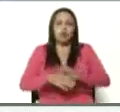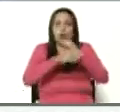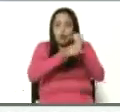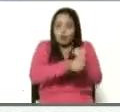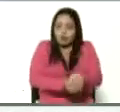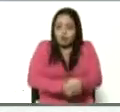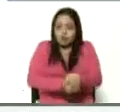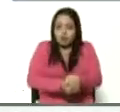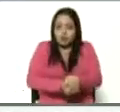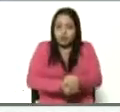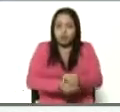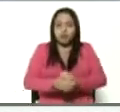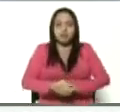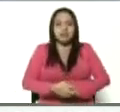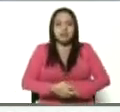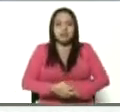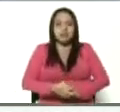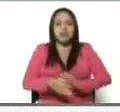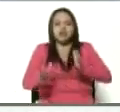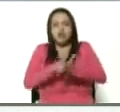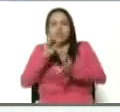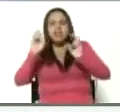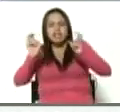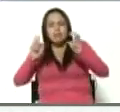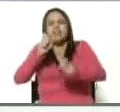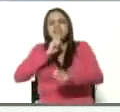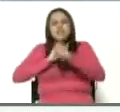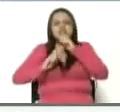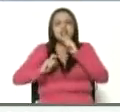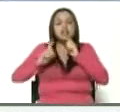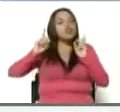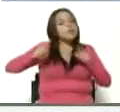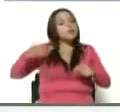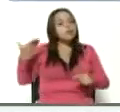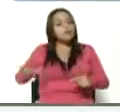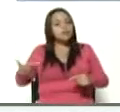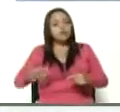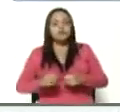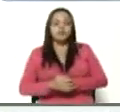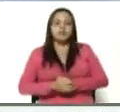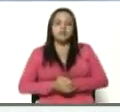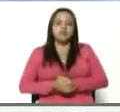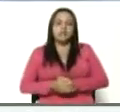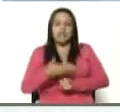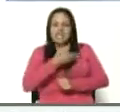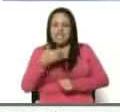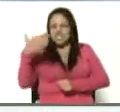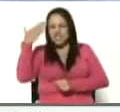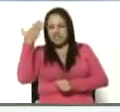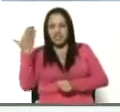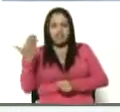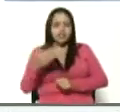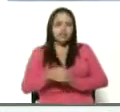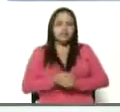aprovecho un tema álgido, pero también muy importante, que quería saber un poco las